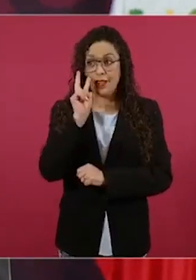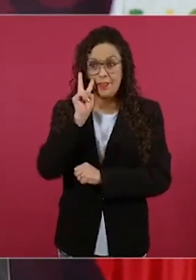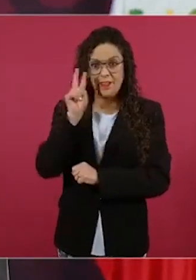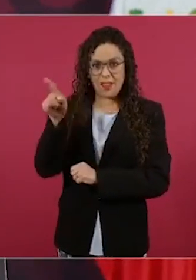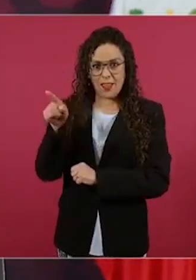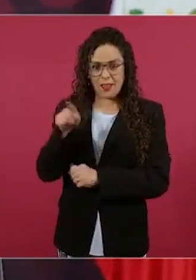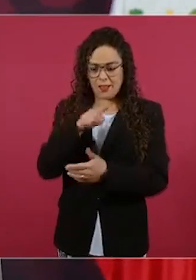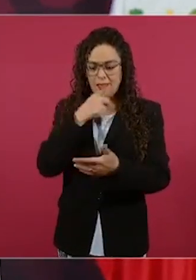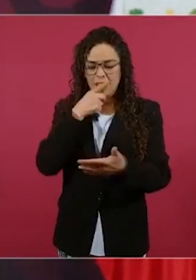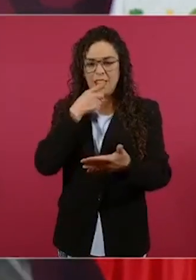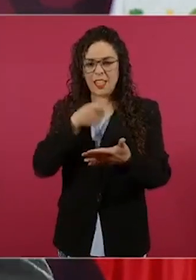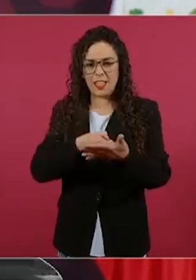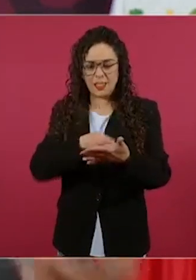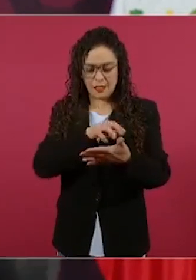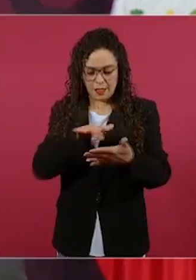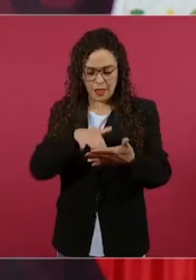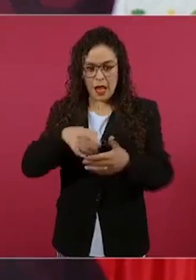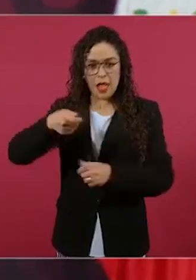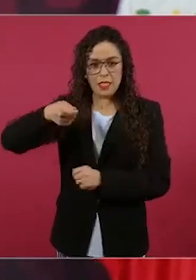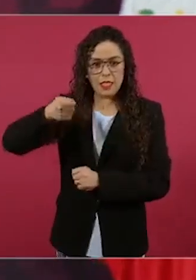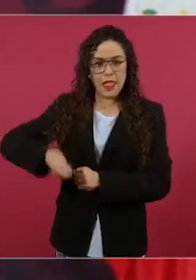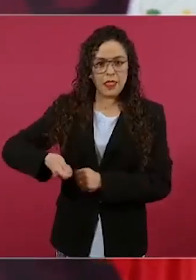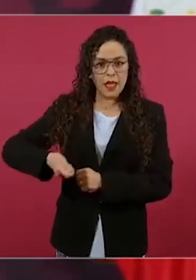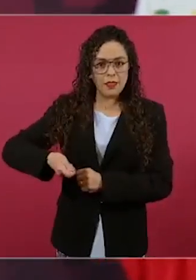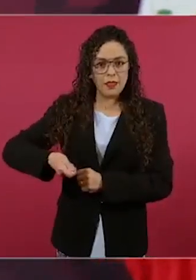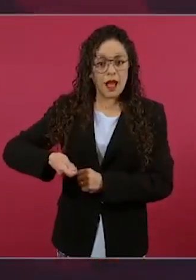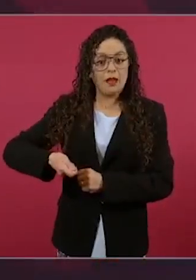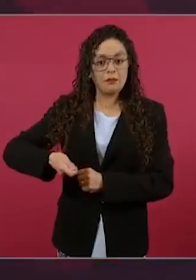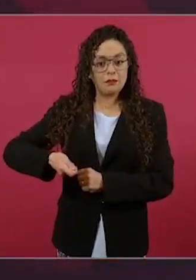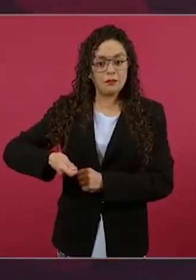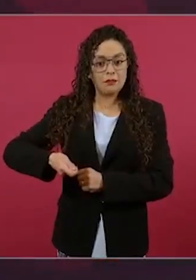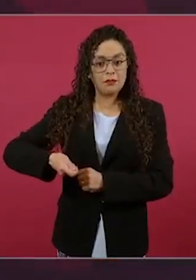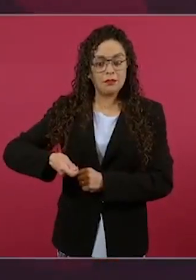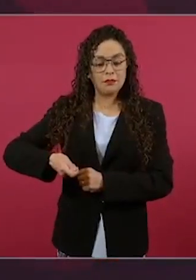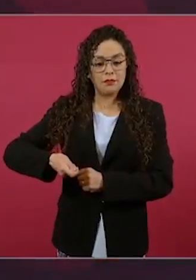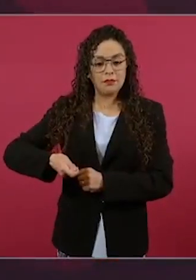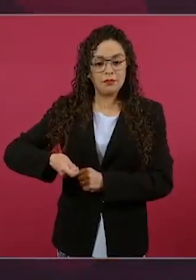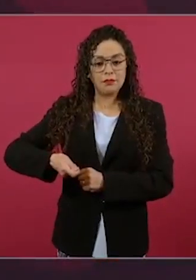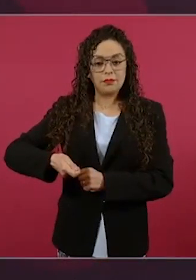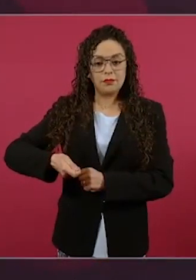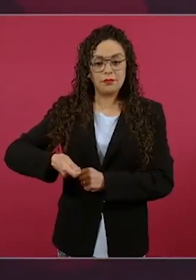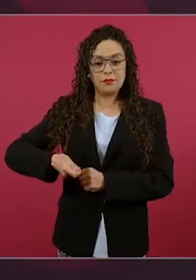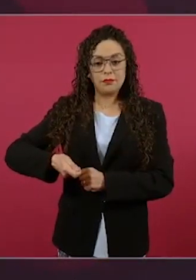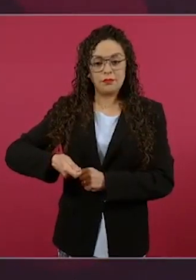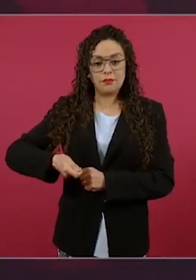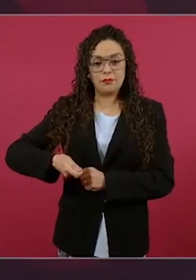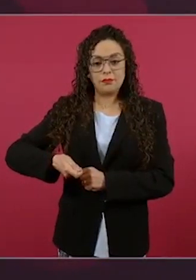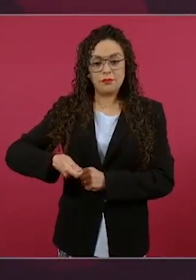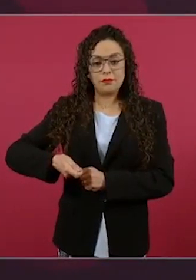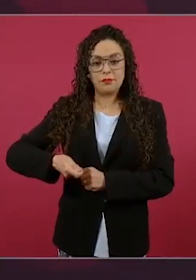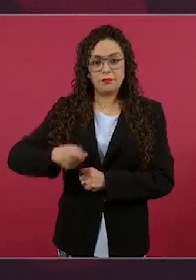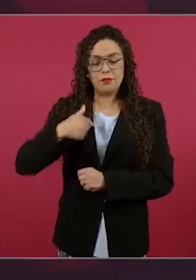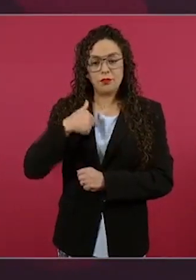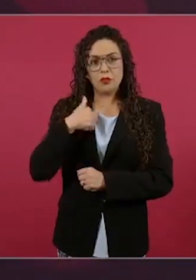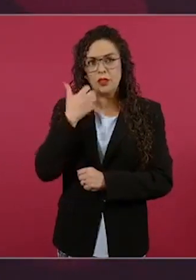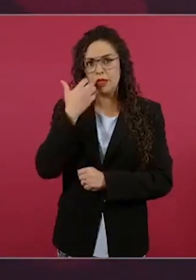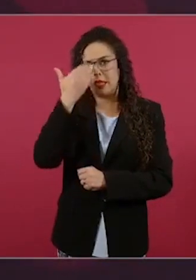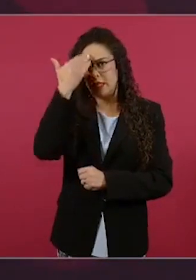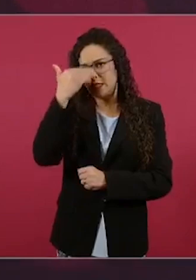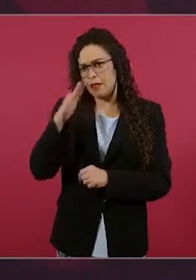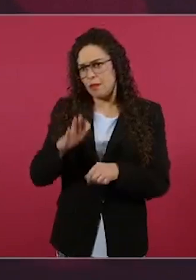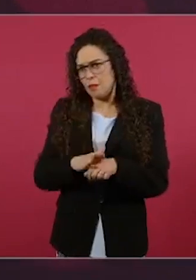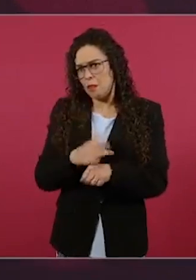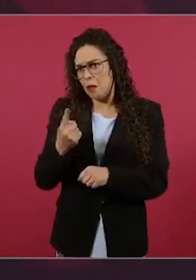sentencia. Y a mí me llamó la atención y quería saber por qué, bueno, la